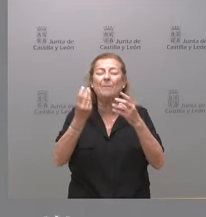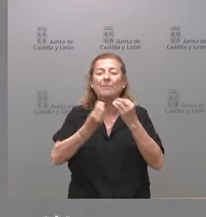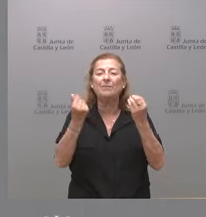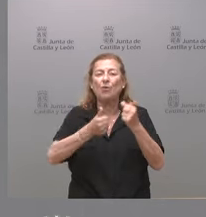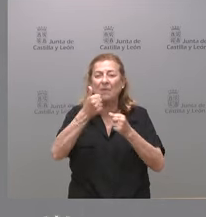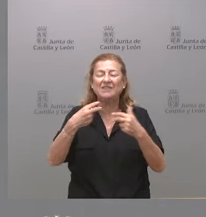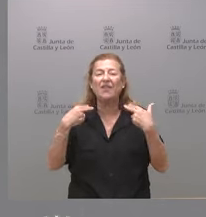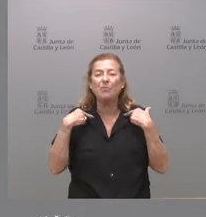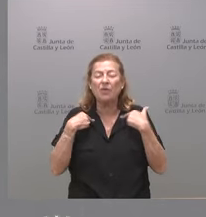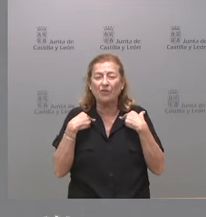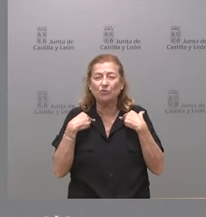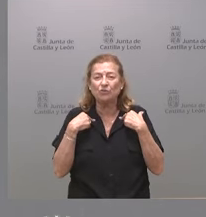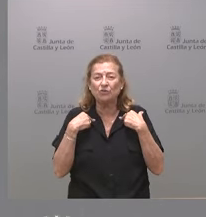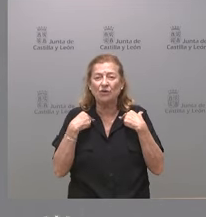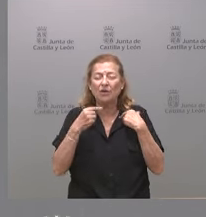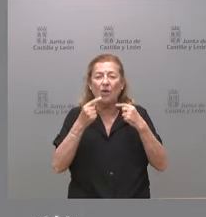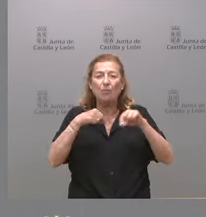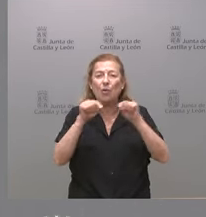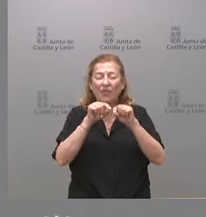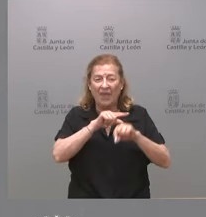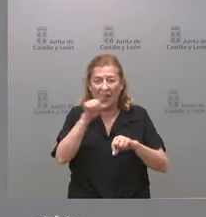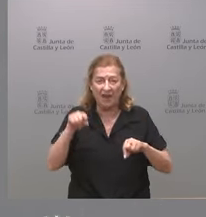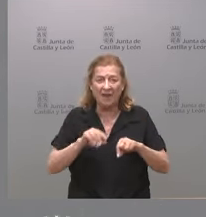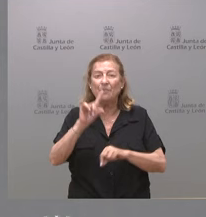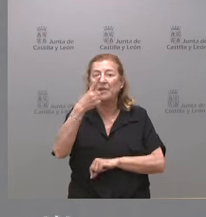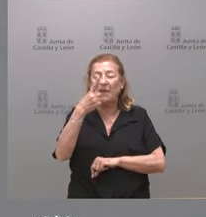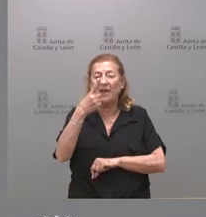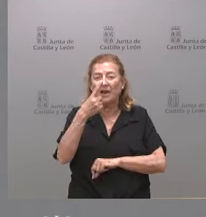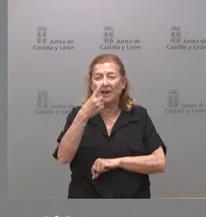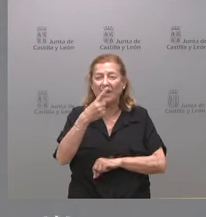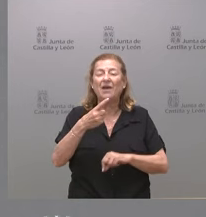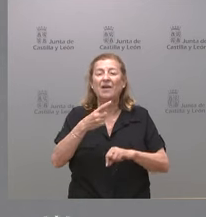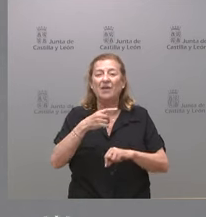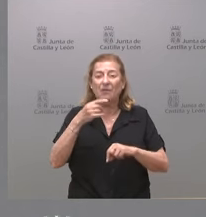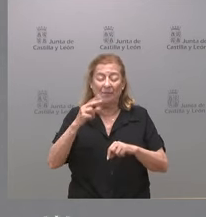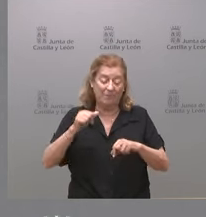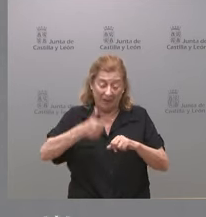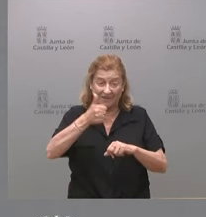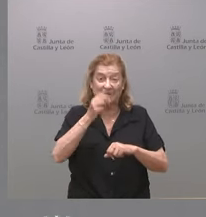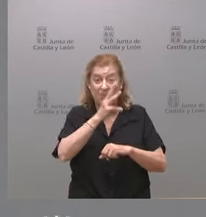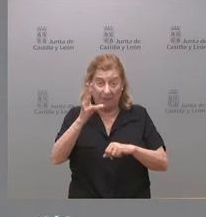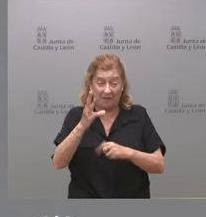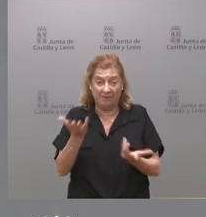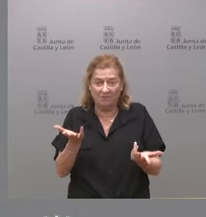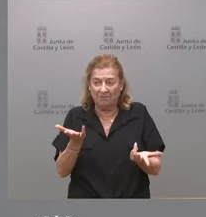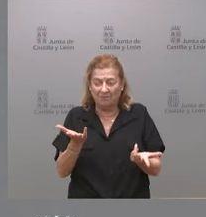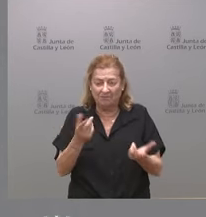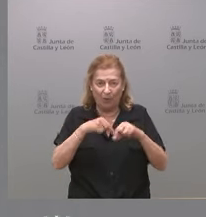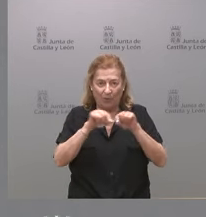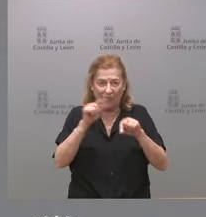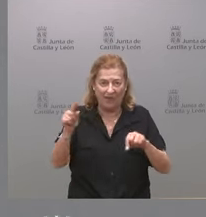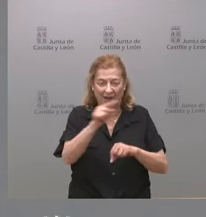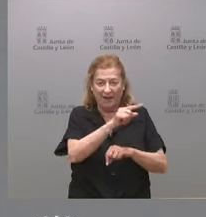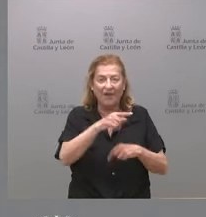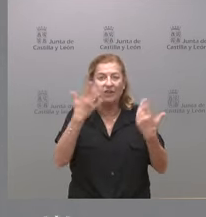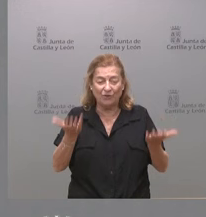diputados provinciales y el primer partido con más diputados provinciales es el PP y